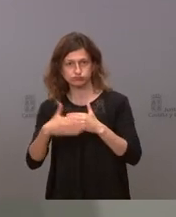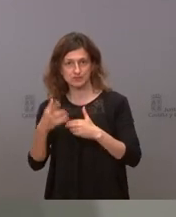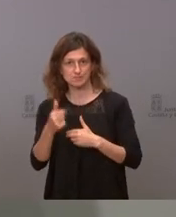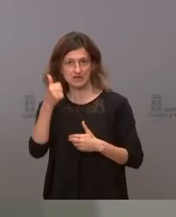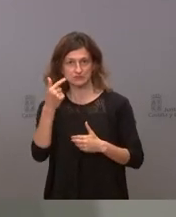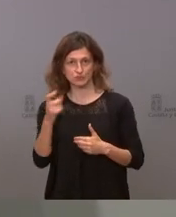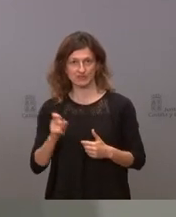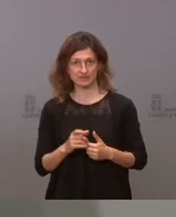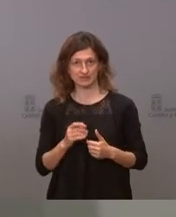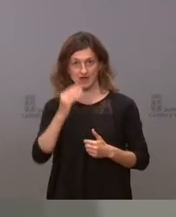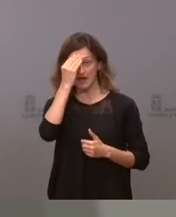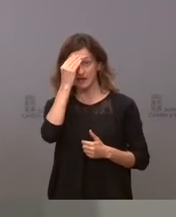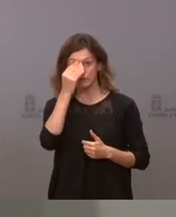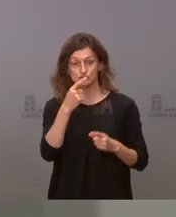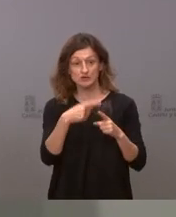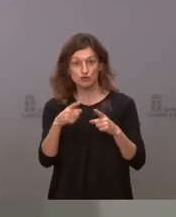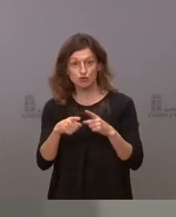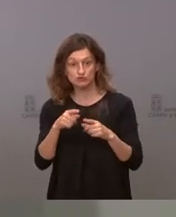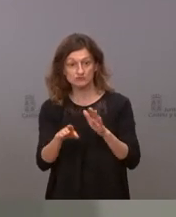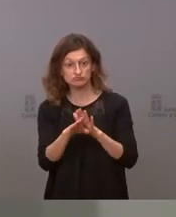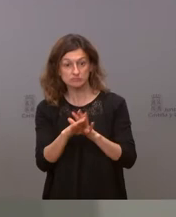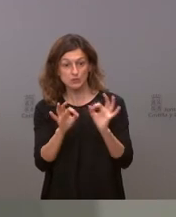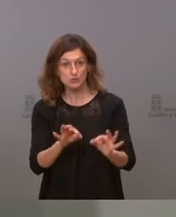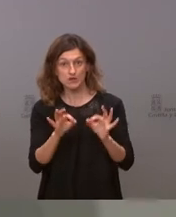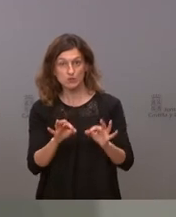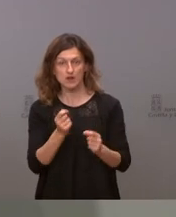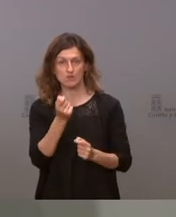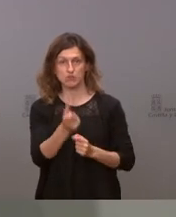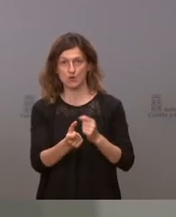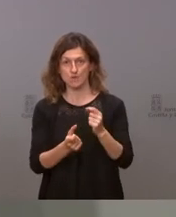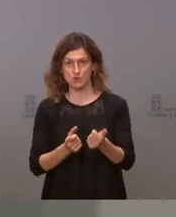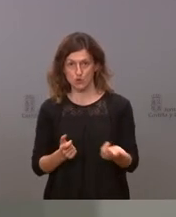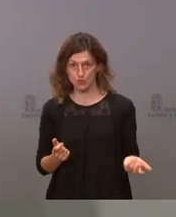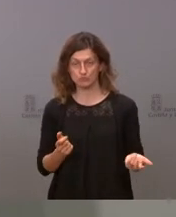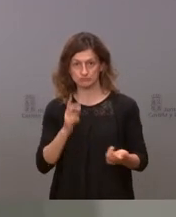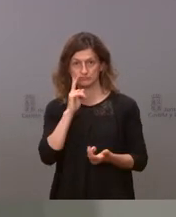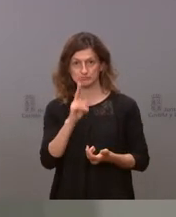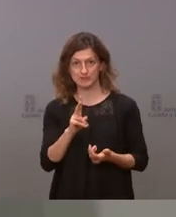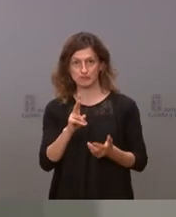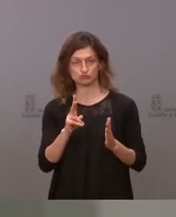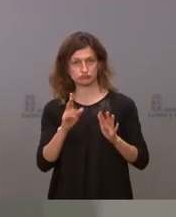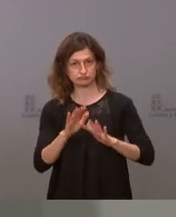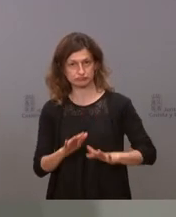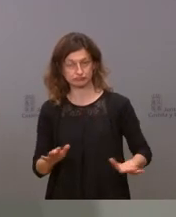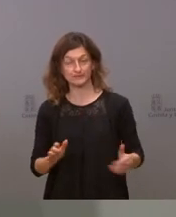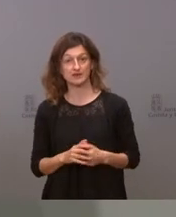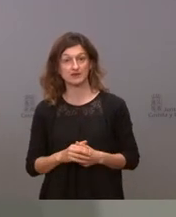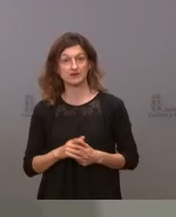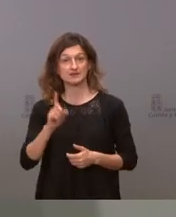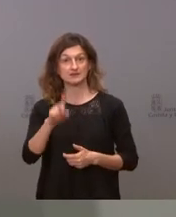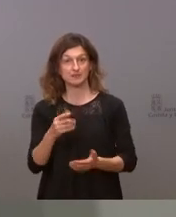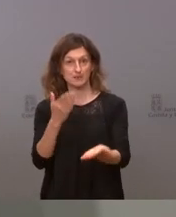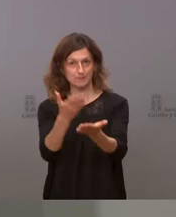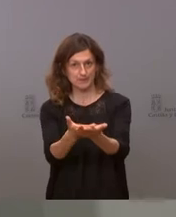creemos que si las cosas siguen yendo así poco a poco podemos seguir relajándolas pero también pedimos